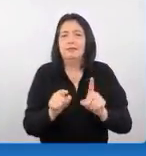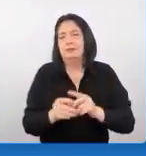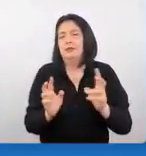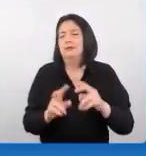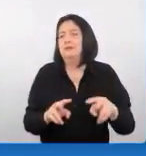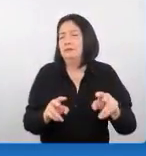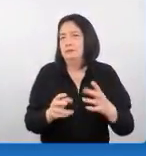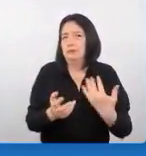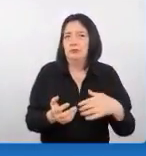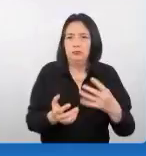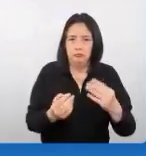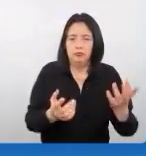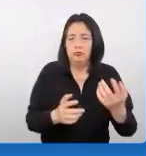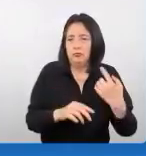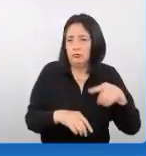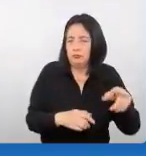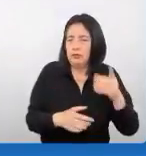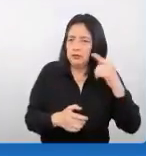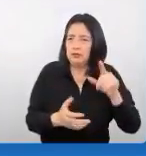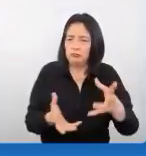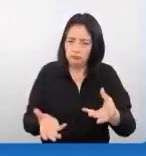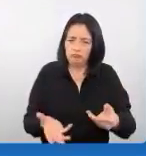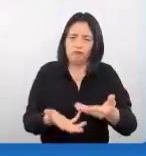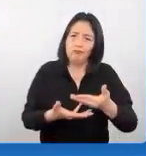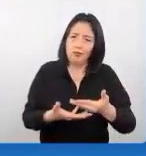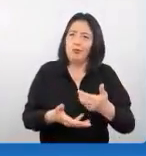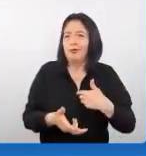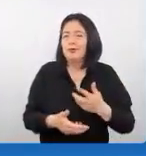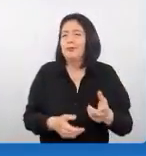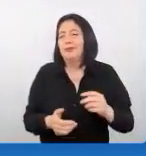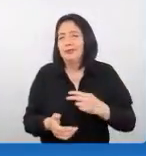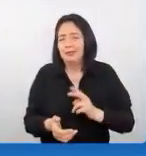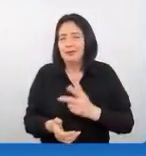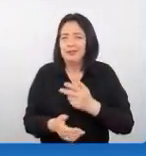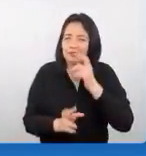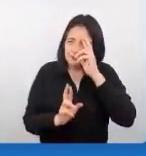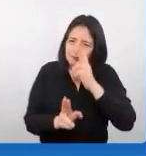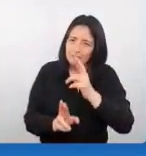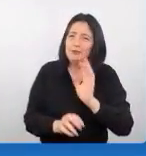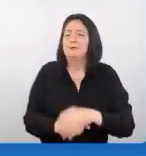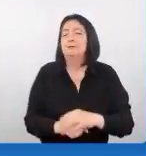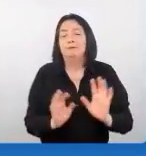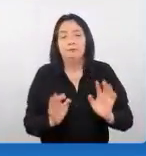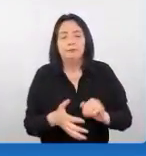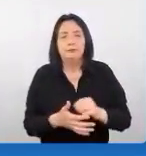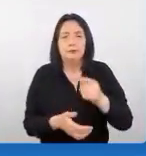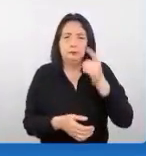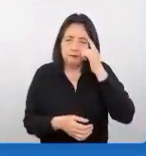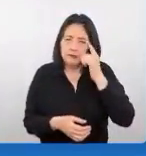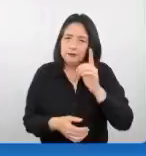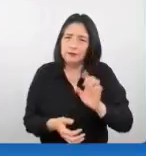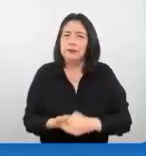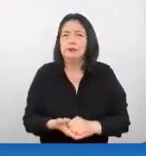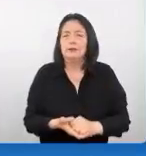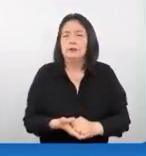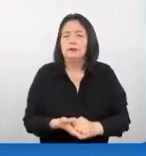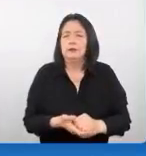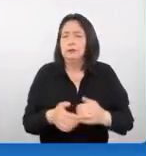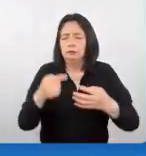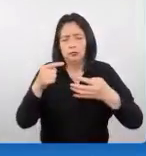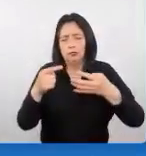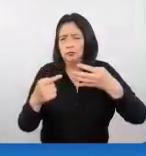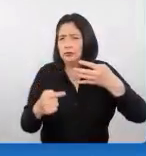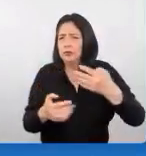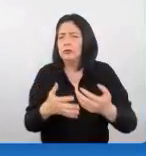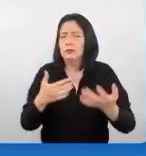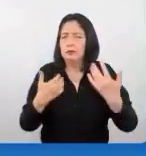el chino es muy bien recibido incluso es visto como una forma de respeto y tener en consideración todos esos elementos